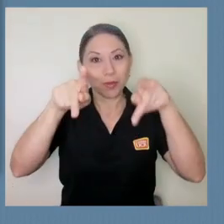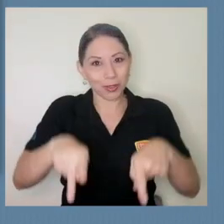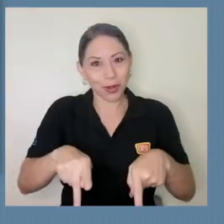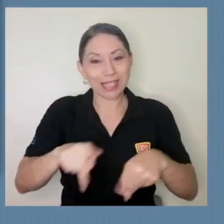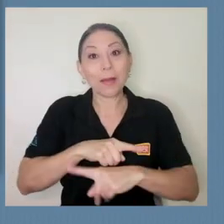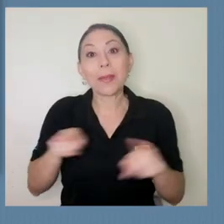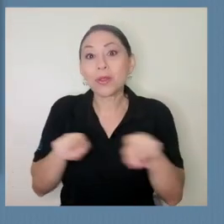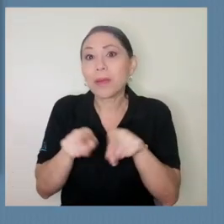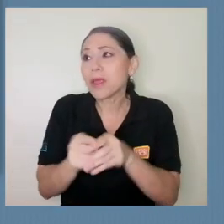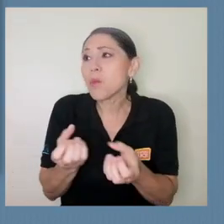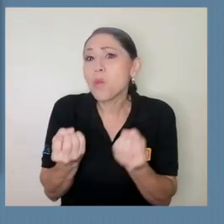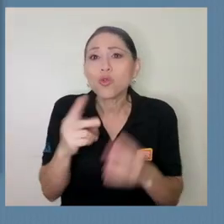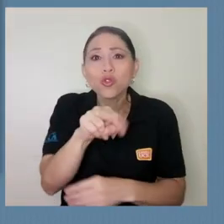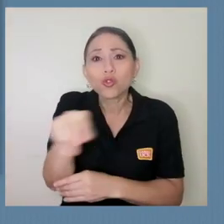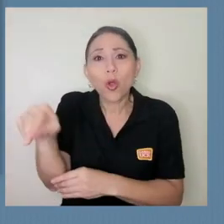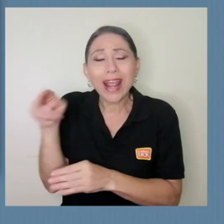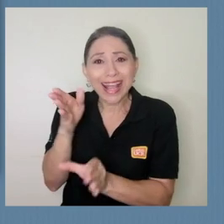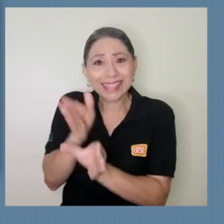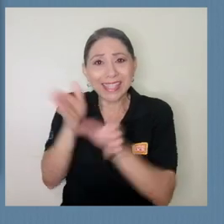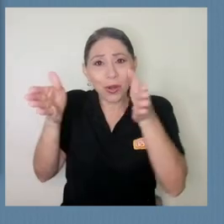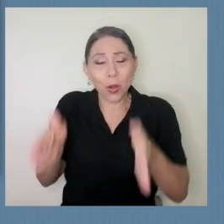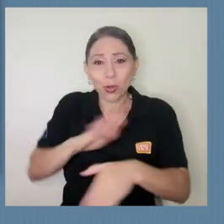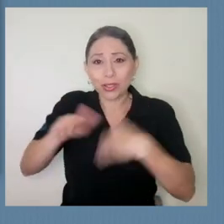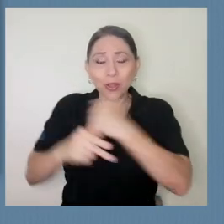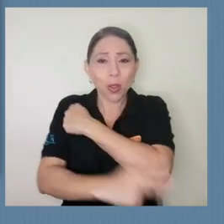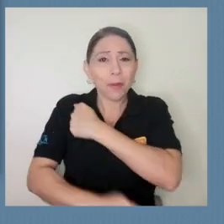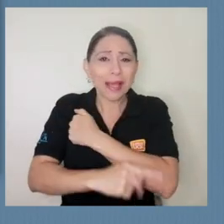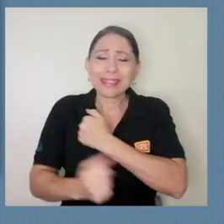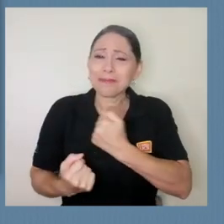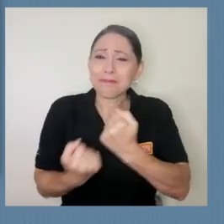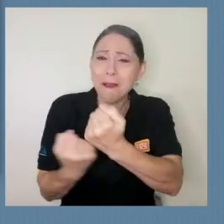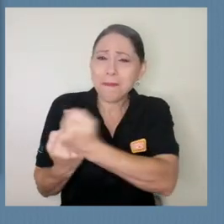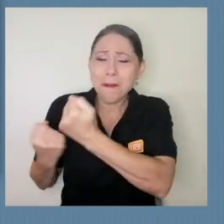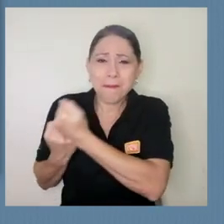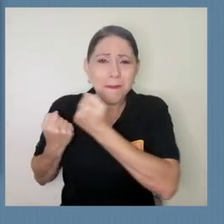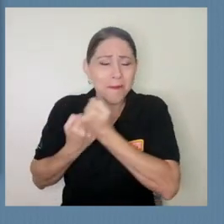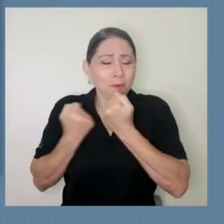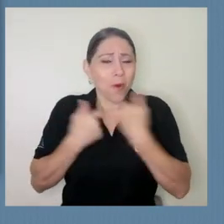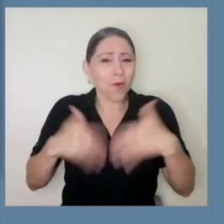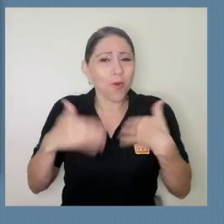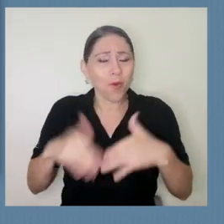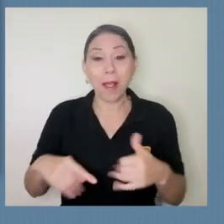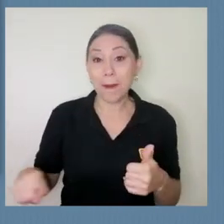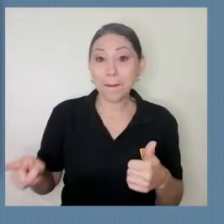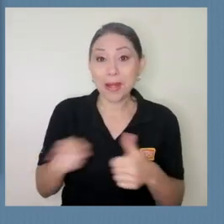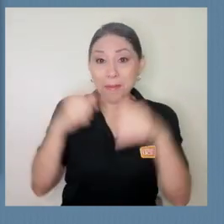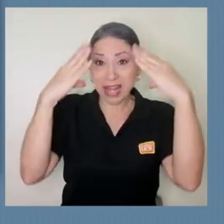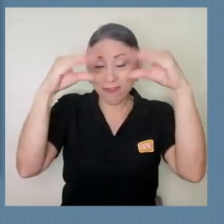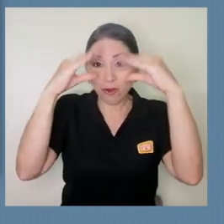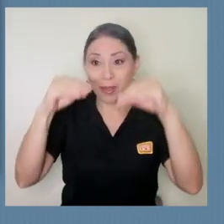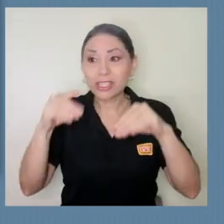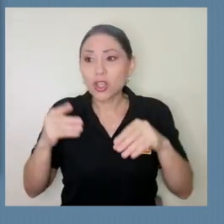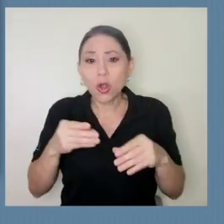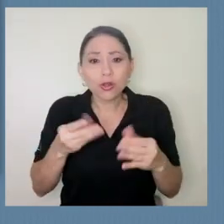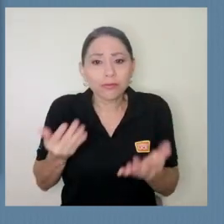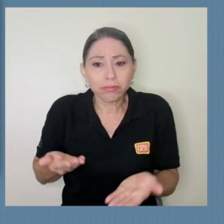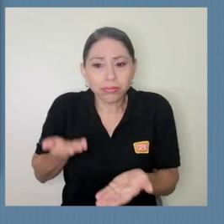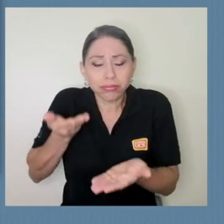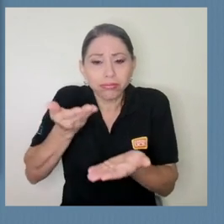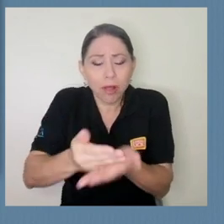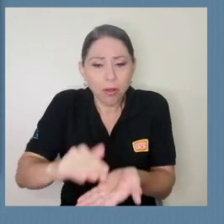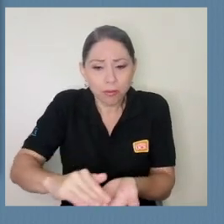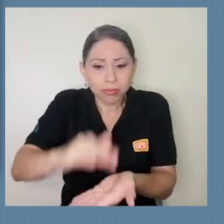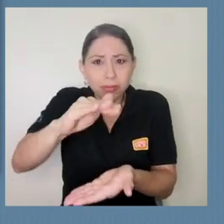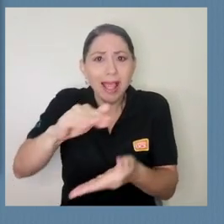impresionantes de un montón de colegas de todo el país las primeras informaciones pasaron a filtros digamos de la mesa técnica operativa de salud